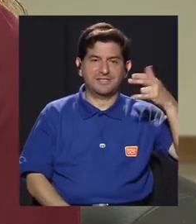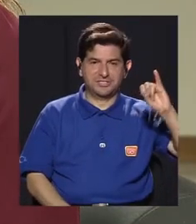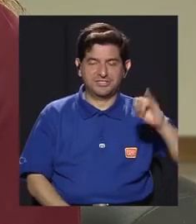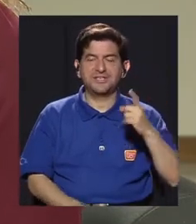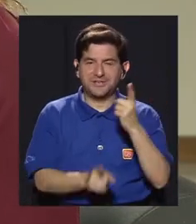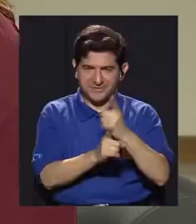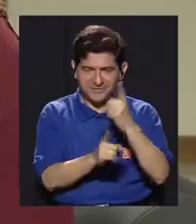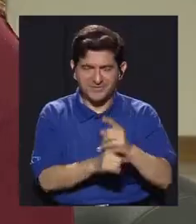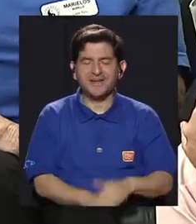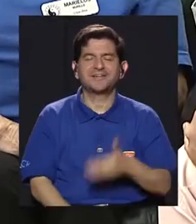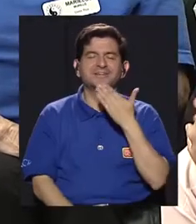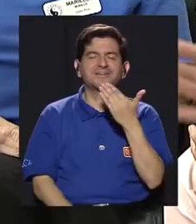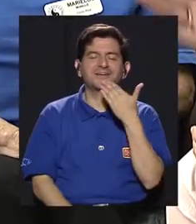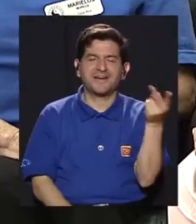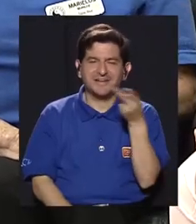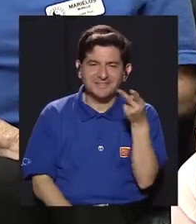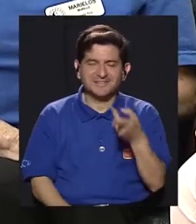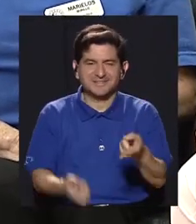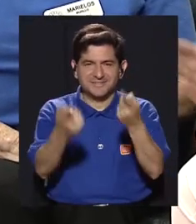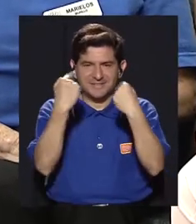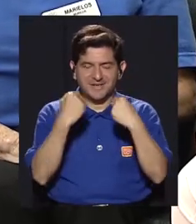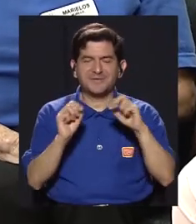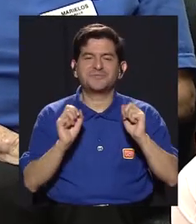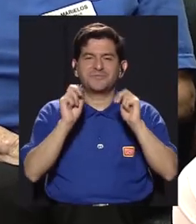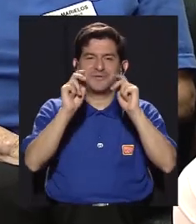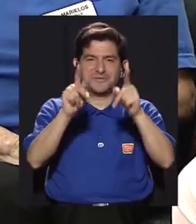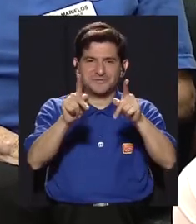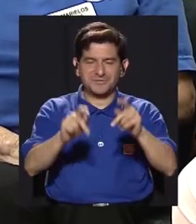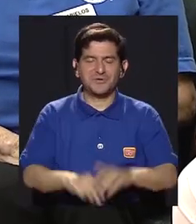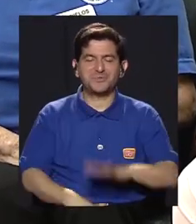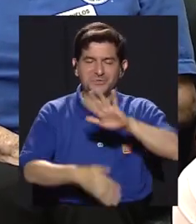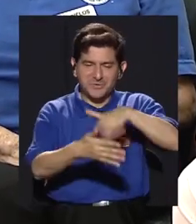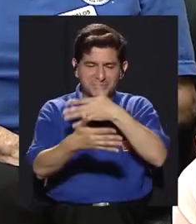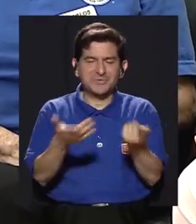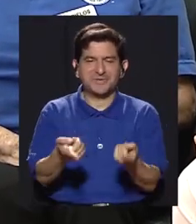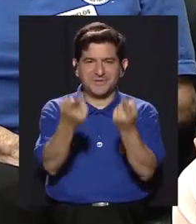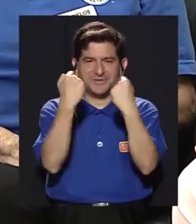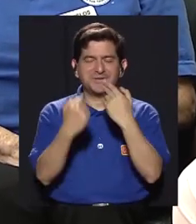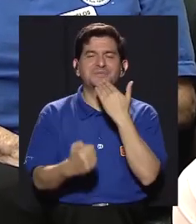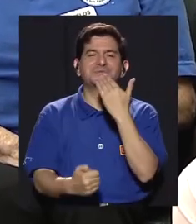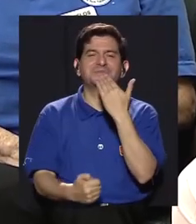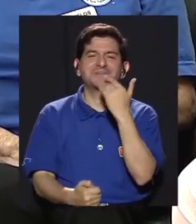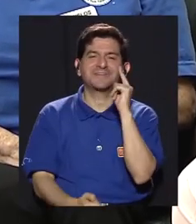desagradezco a ambas la gentileza y ese espacio que sacaron en su agenda para estar aquí muchas gracias